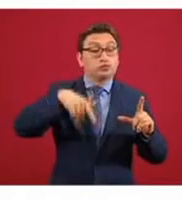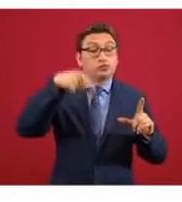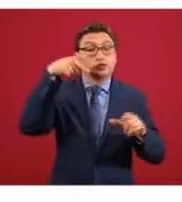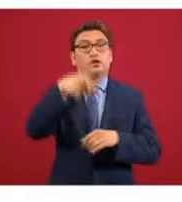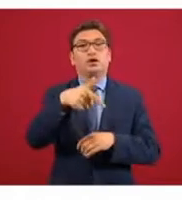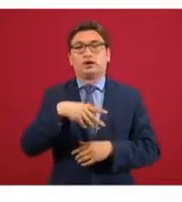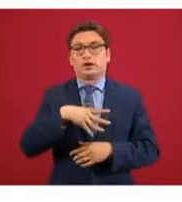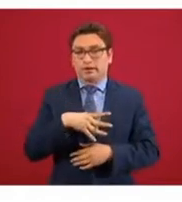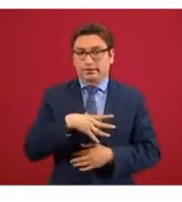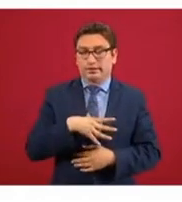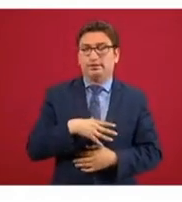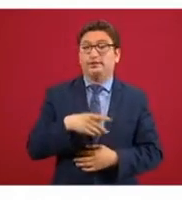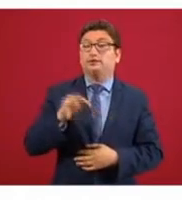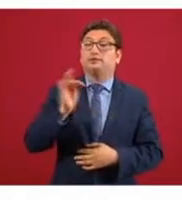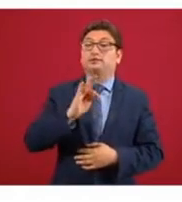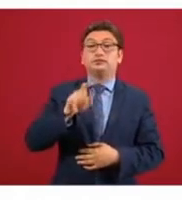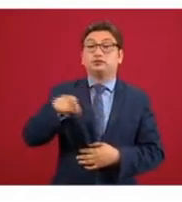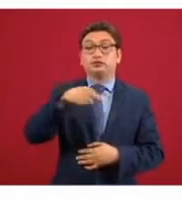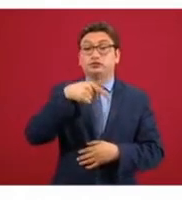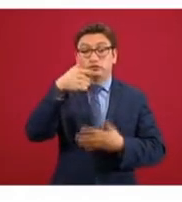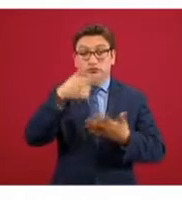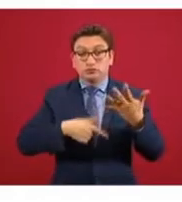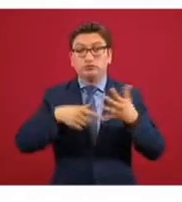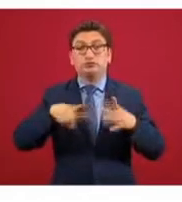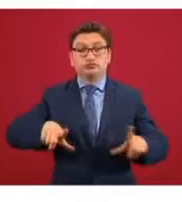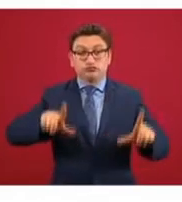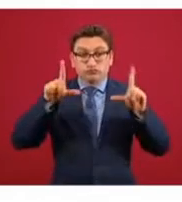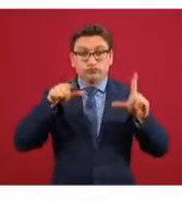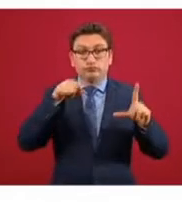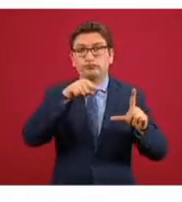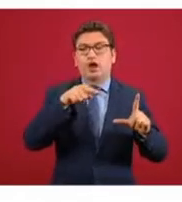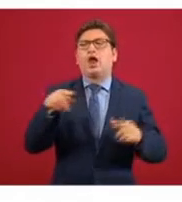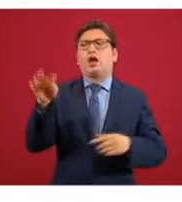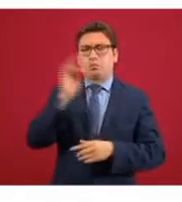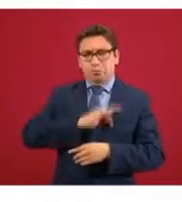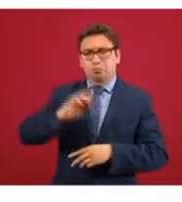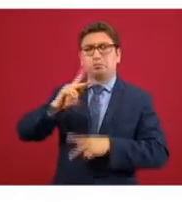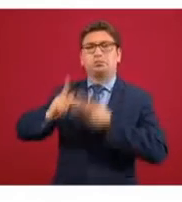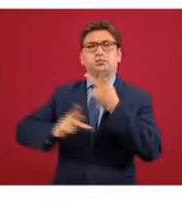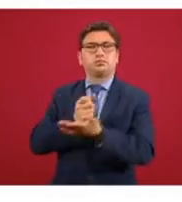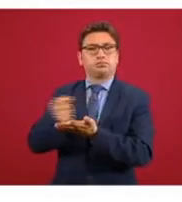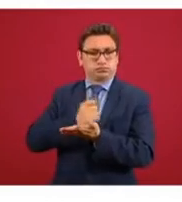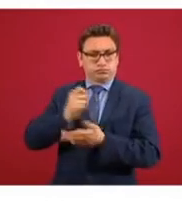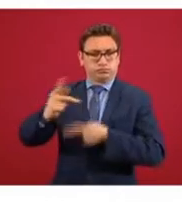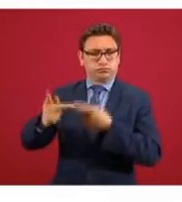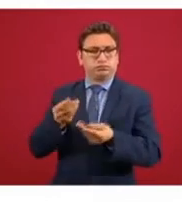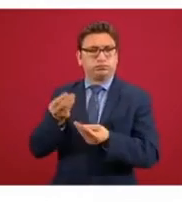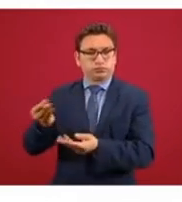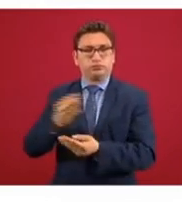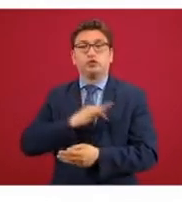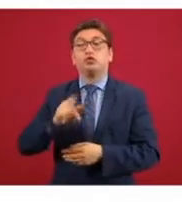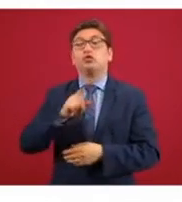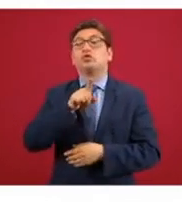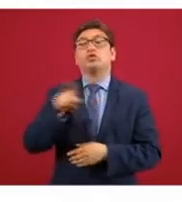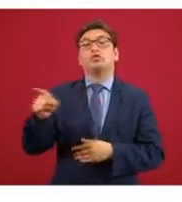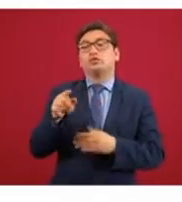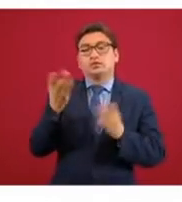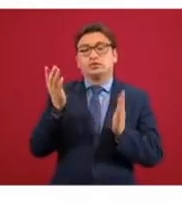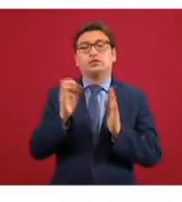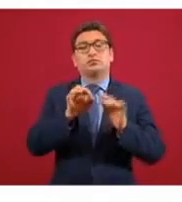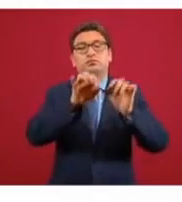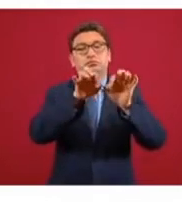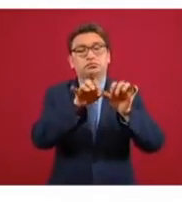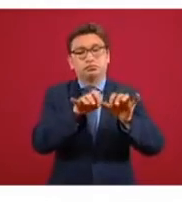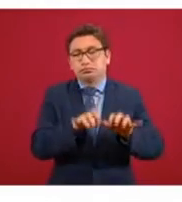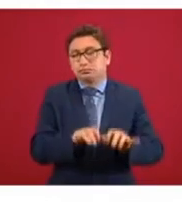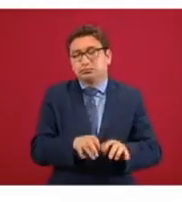ya pueden recibir el crédito, llenan un formato